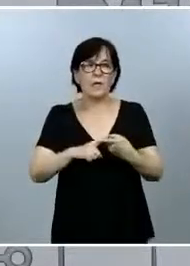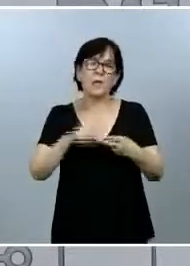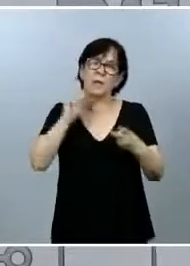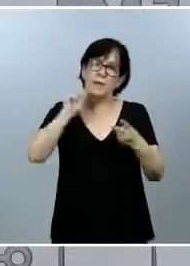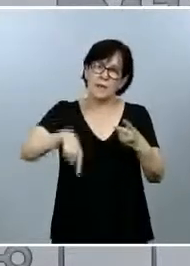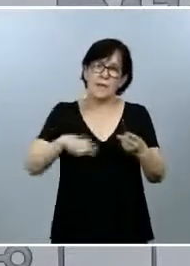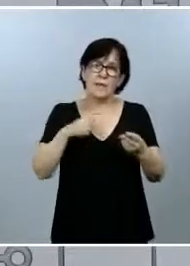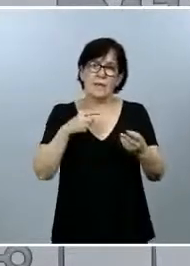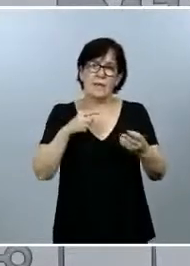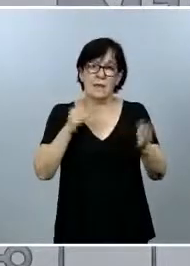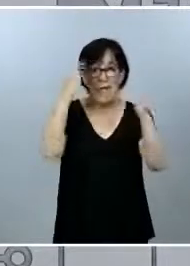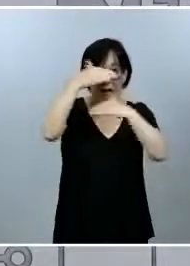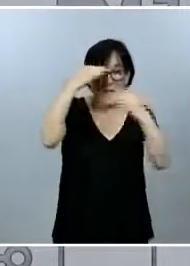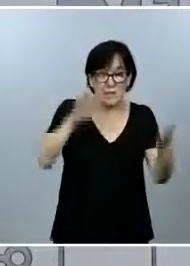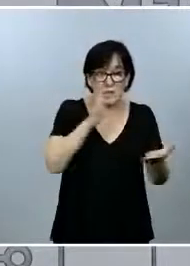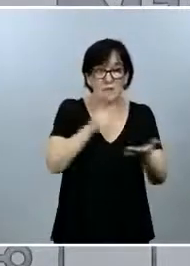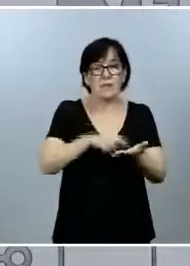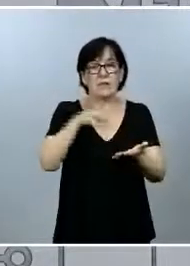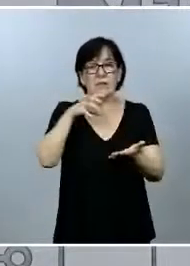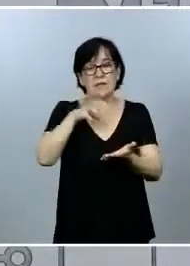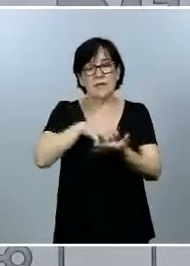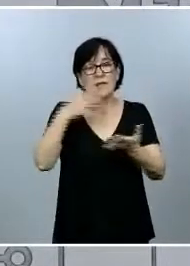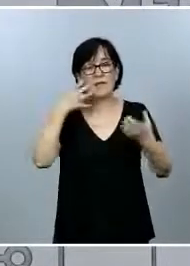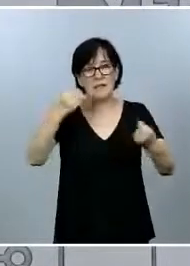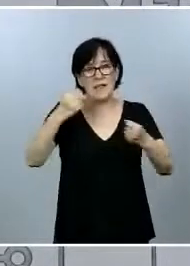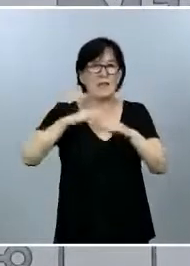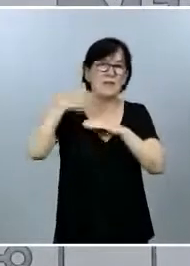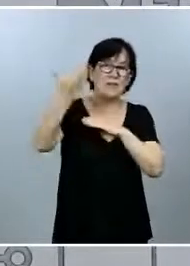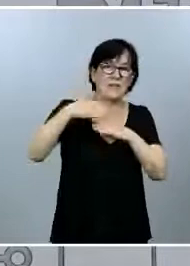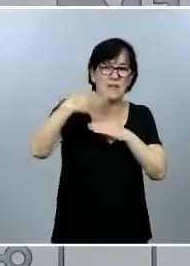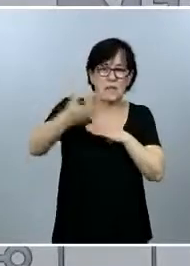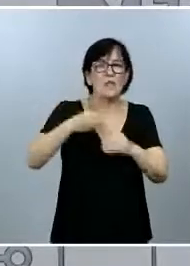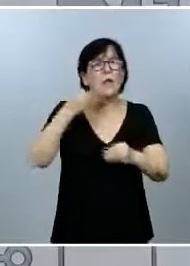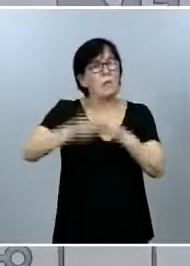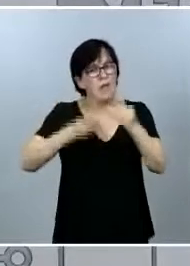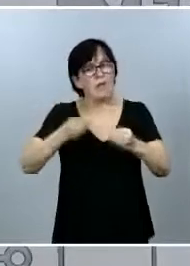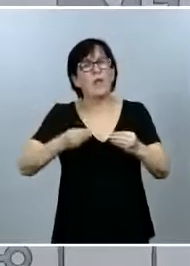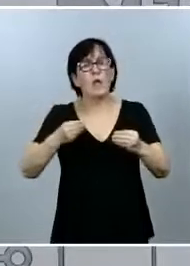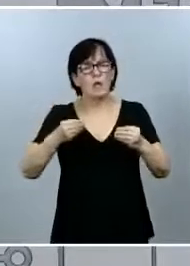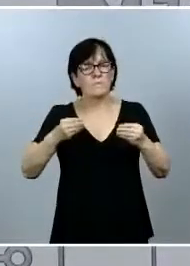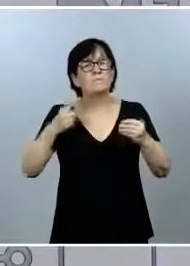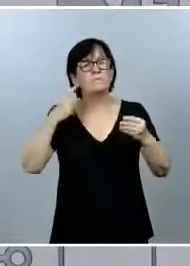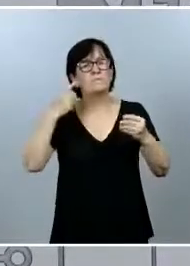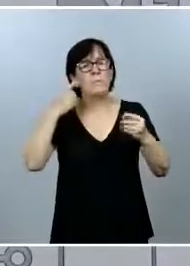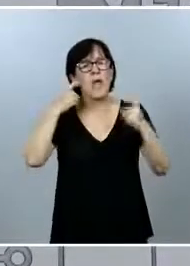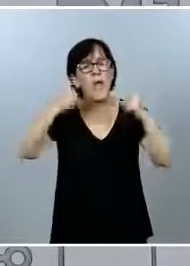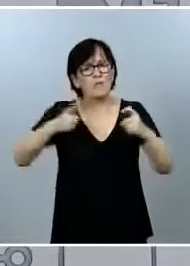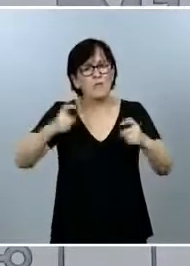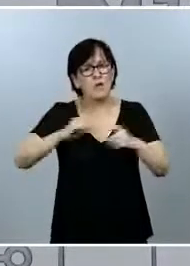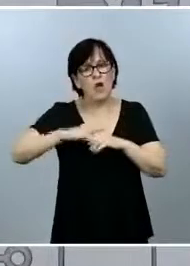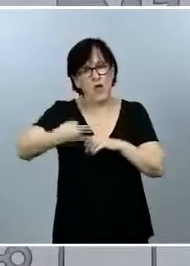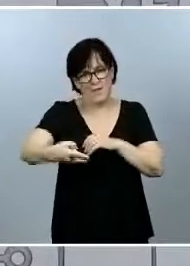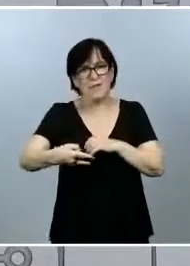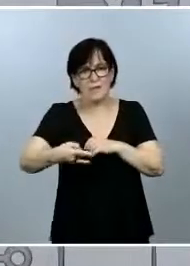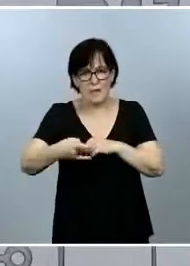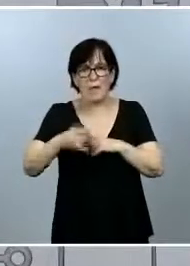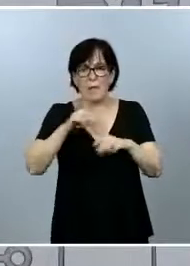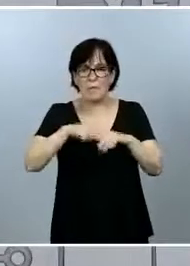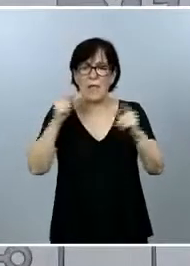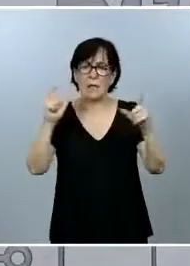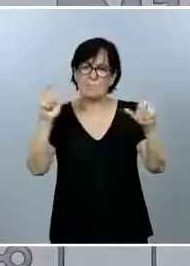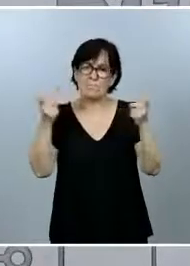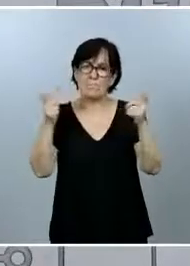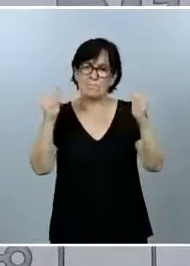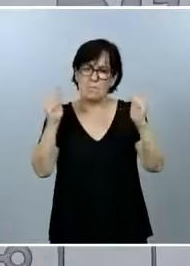asistenciales, los servicios de sanidad exterior, que van a tener que hacer un esfuerzo extra para tratar de reducir los